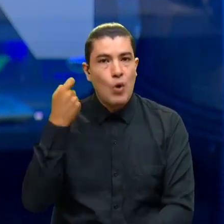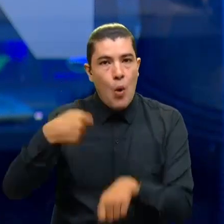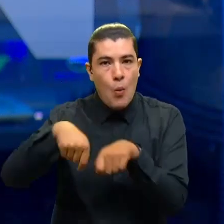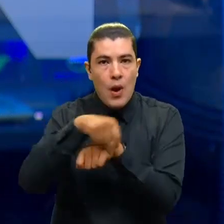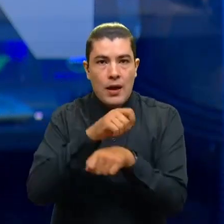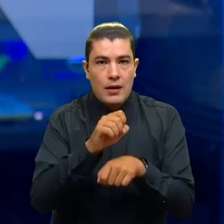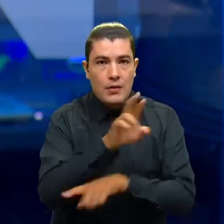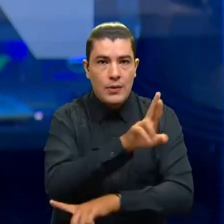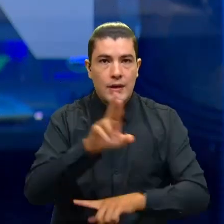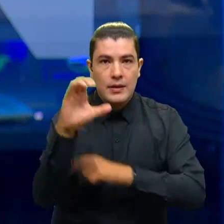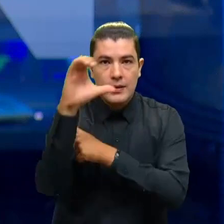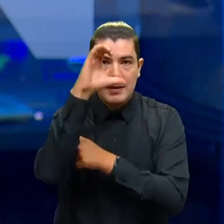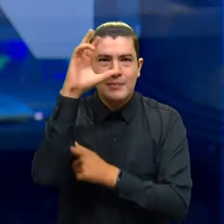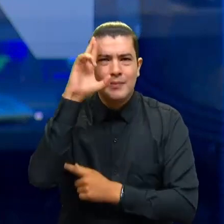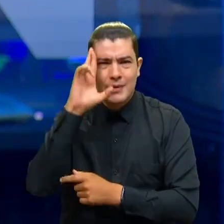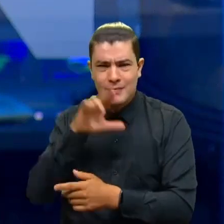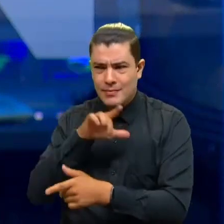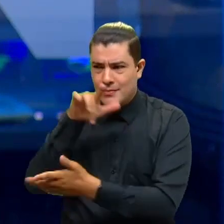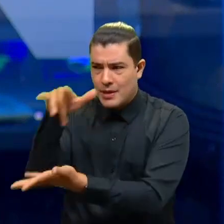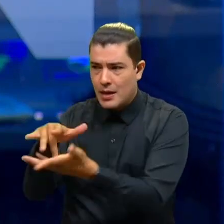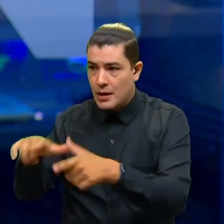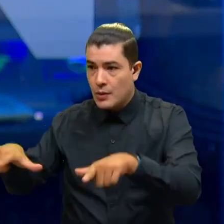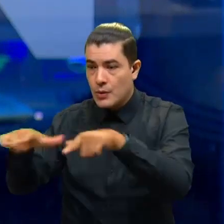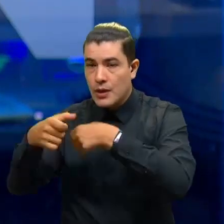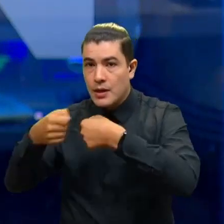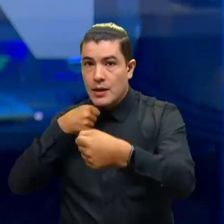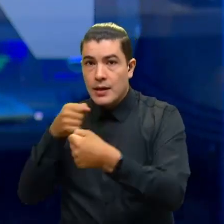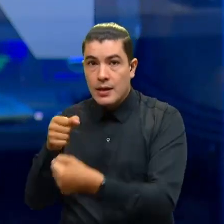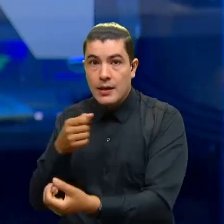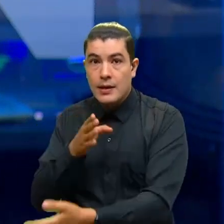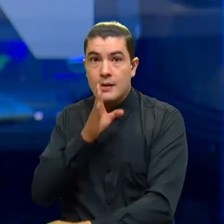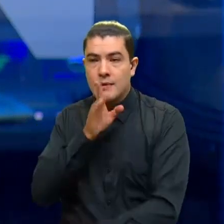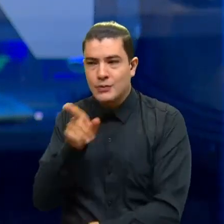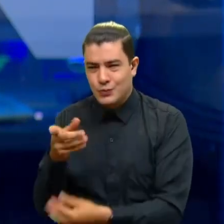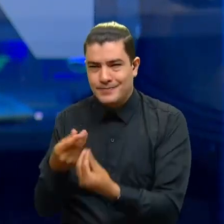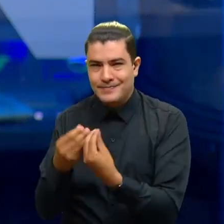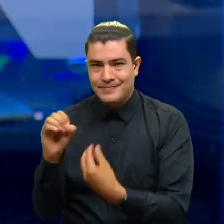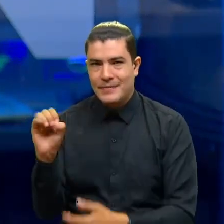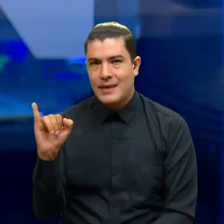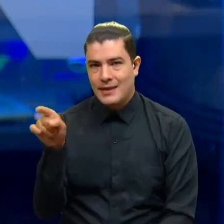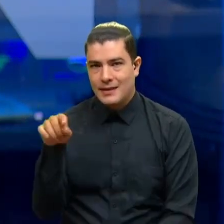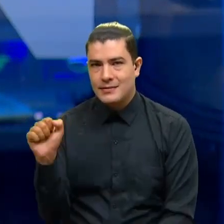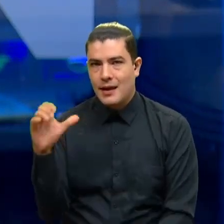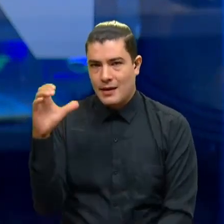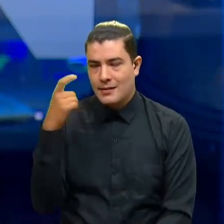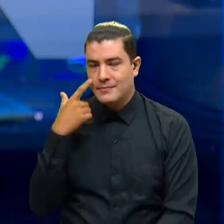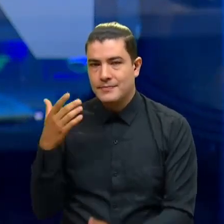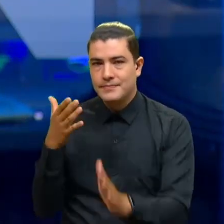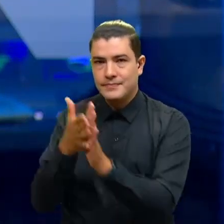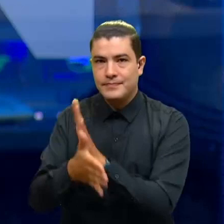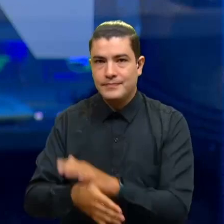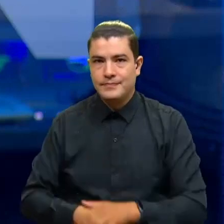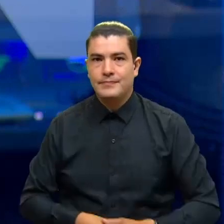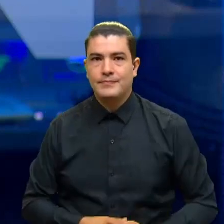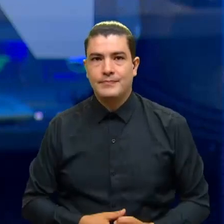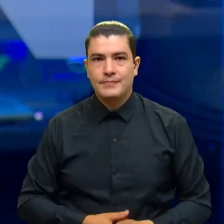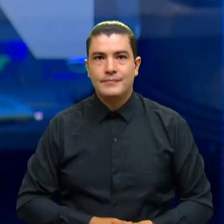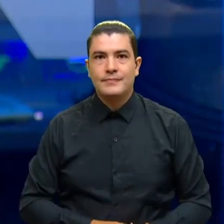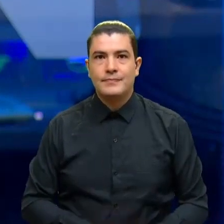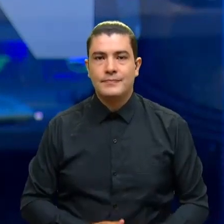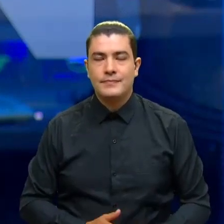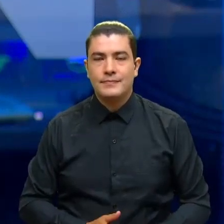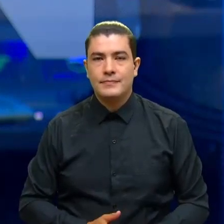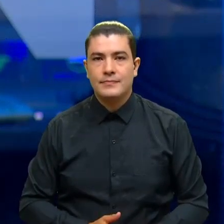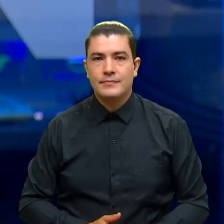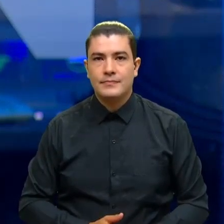Colombiano. Precisamente allí en el lugar de la noticia se encuentra Isaac Beneses, quien tiene el reporte de lo que ha sucedido y que han dicho las autoridades al respecto. Isaac, buenas